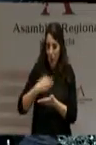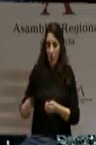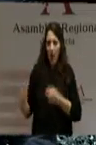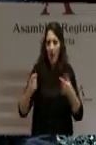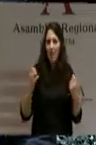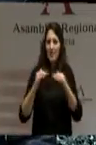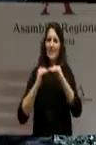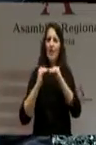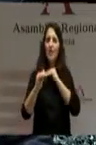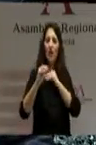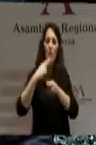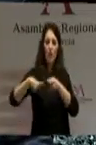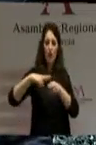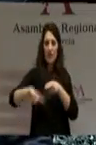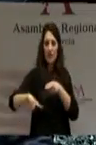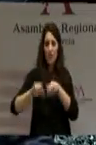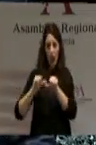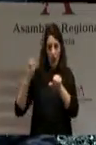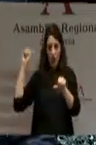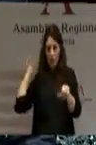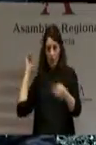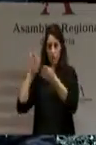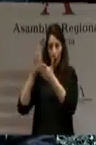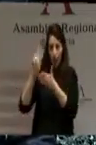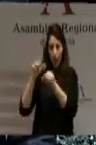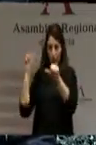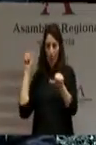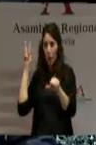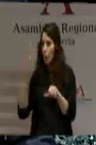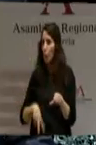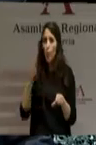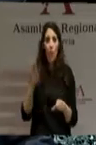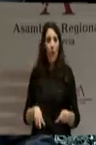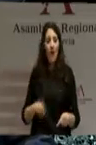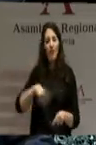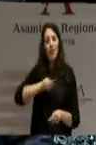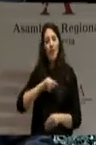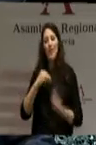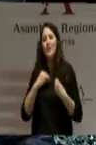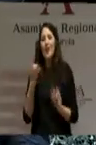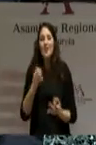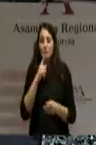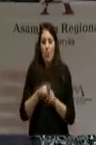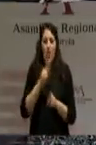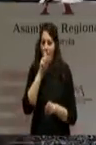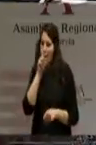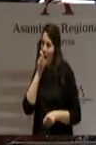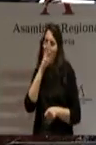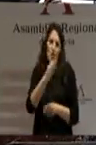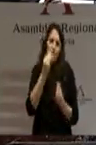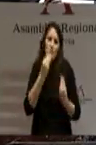política que nunca habíamos tenido. Hemos disfrutado muchos años de prosperidad de la mano de nuestro presidente